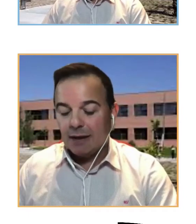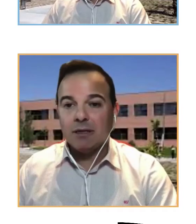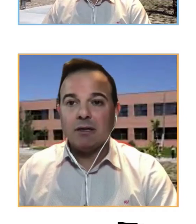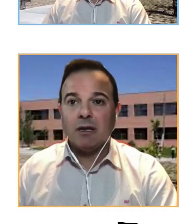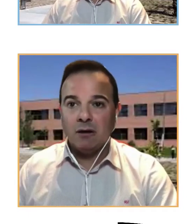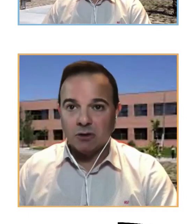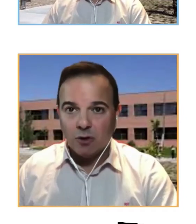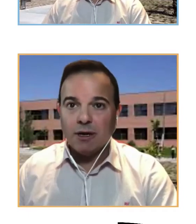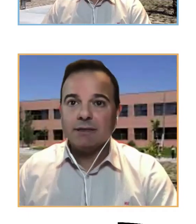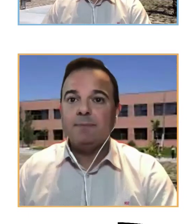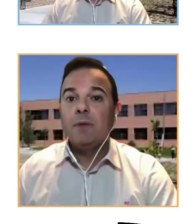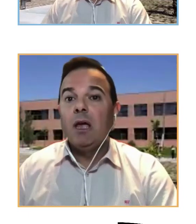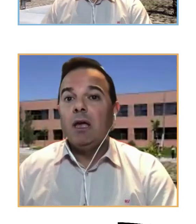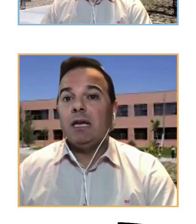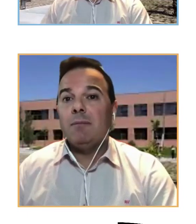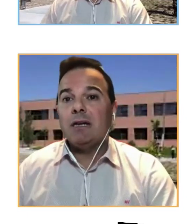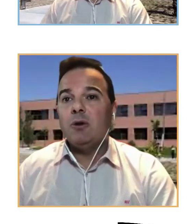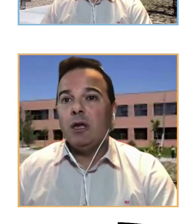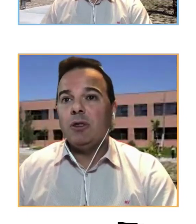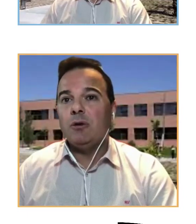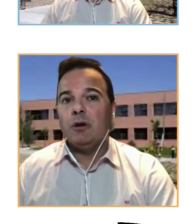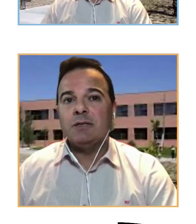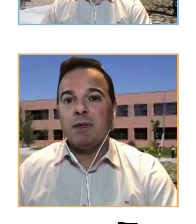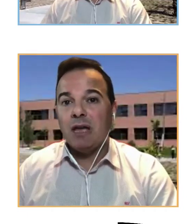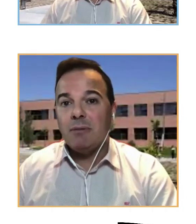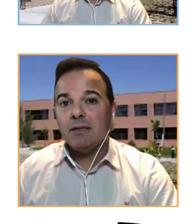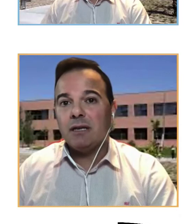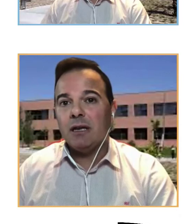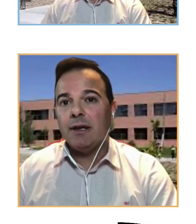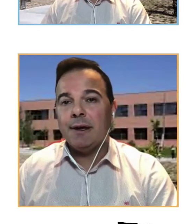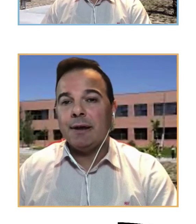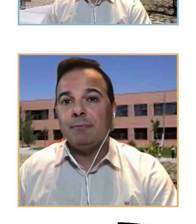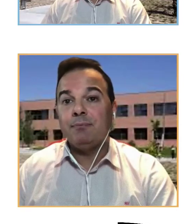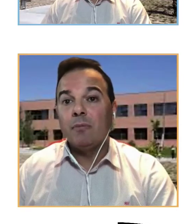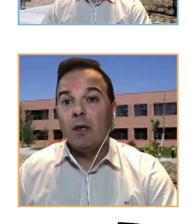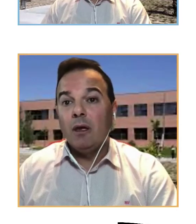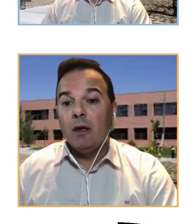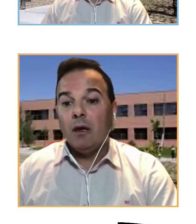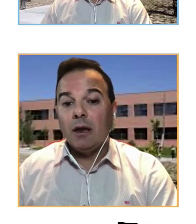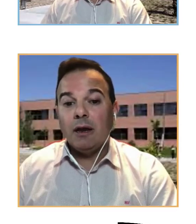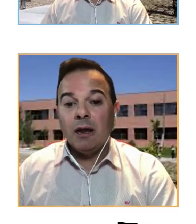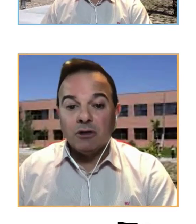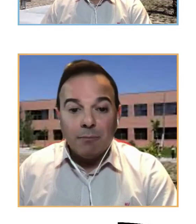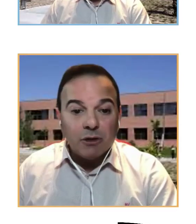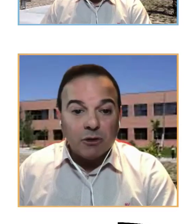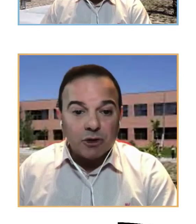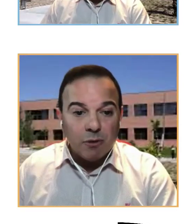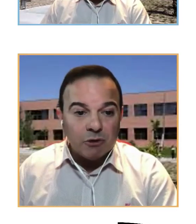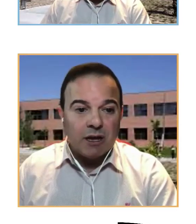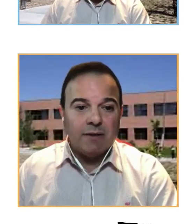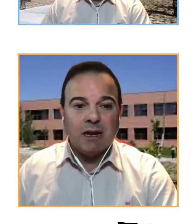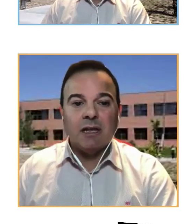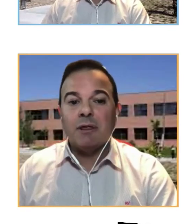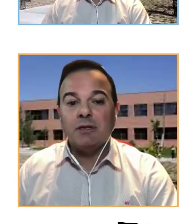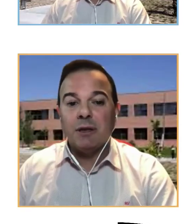claramente en los jóvenes y además lo hizo especialmente en en los ámbitos como